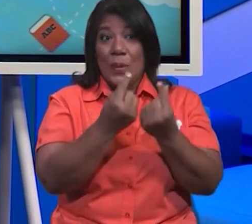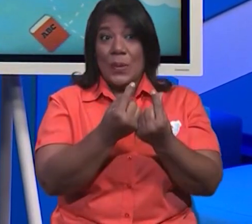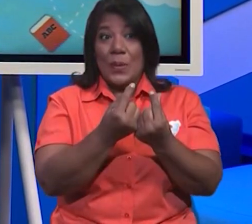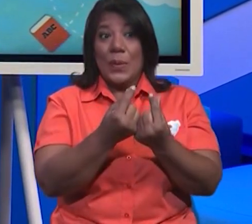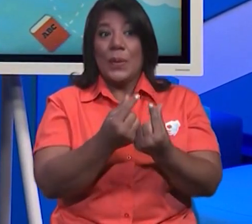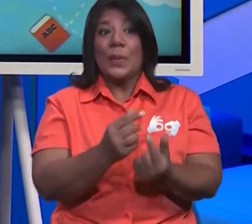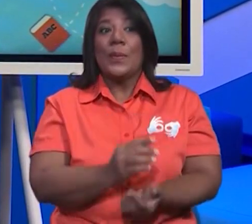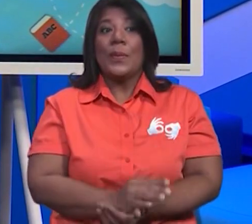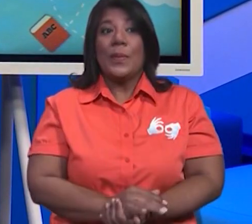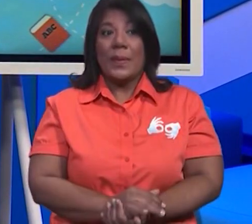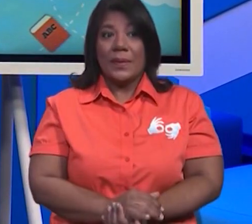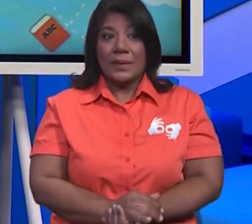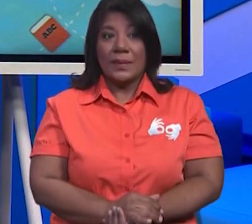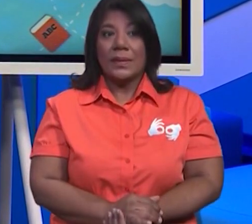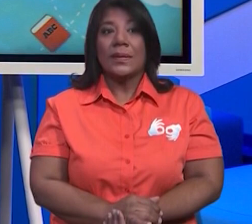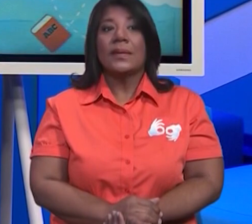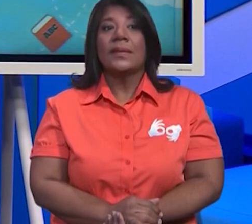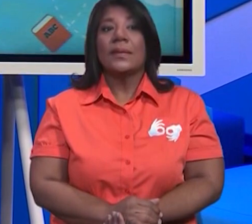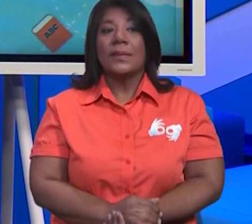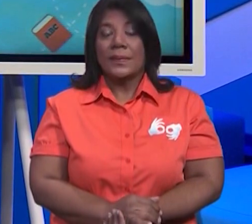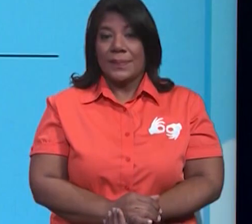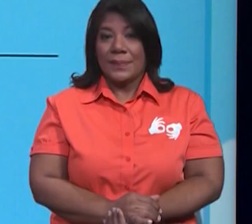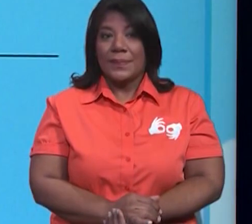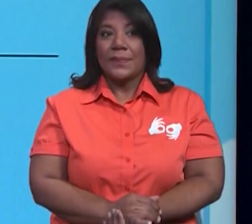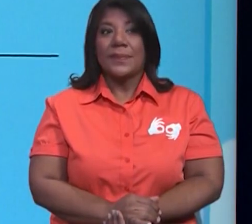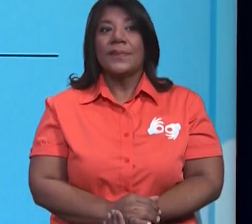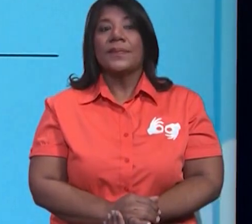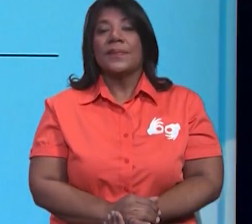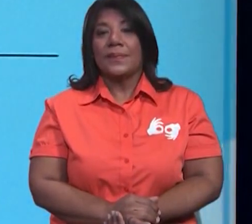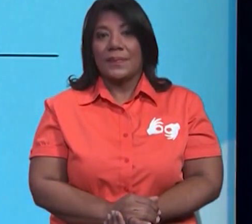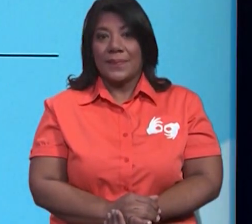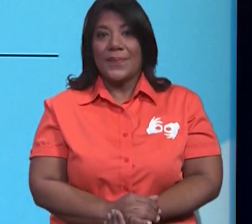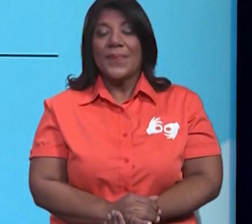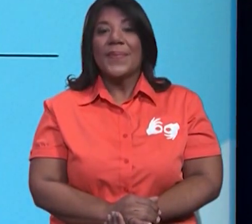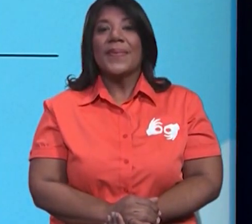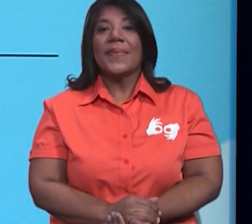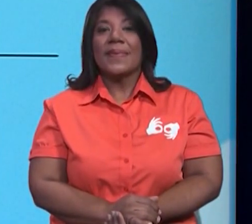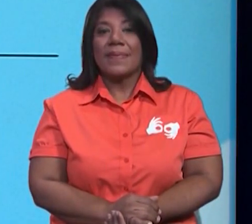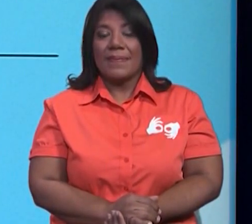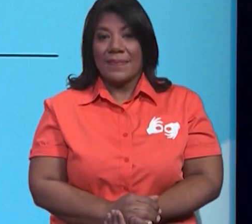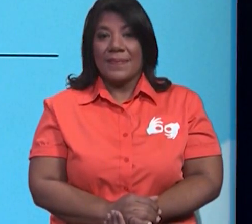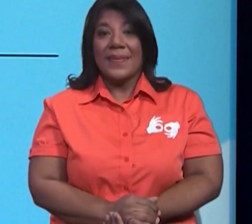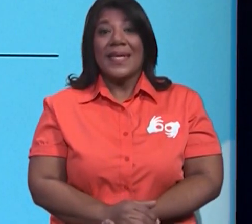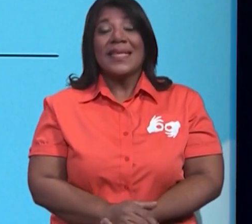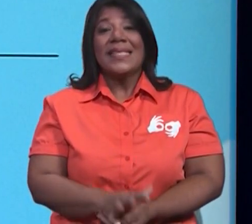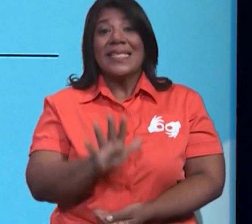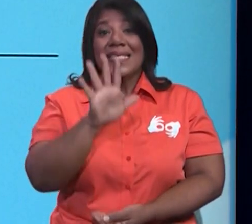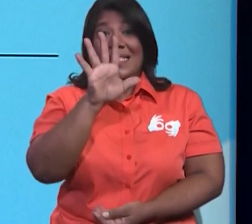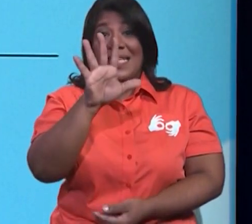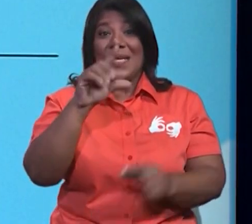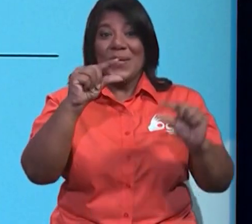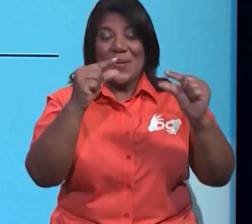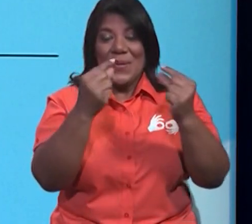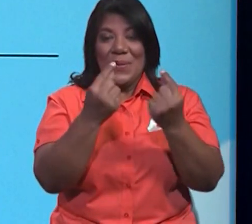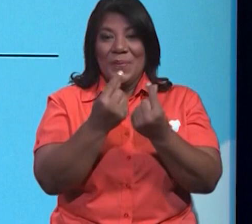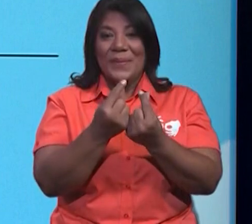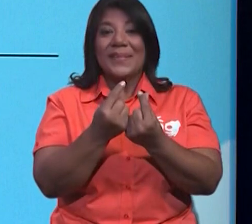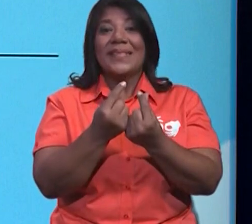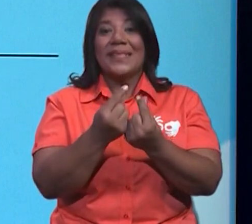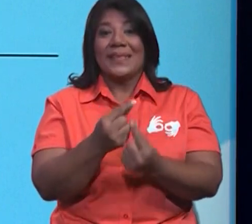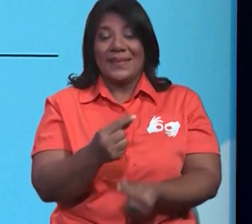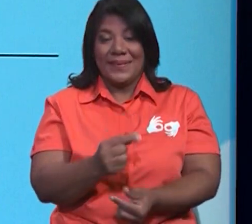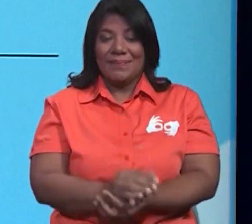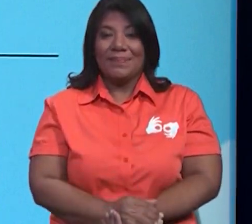Vamos a ver aquí para escribir. Muy bien. Muy Observa el tablero, ¿verdad? Dijimos que hay 5 grupos.